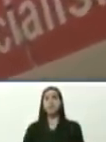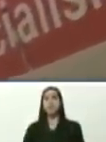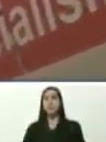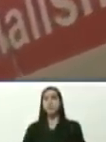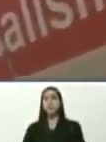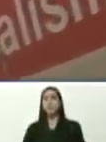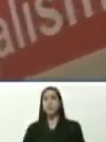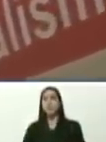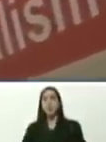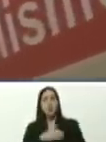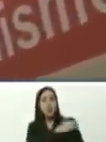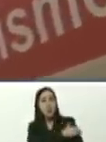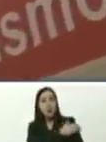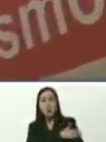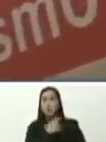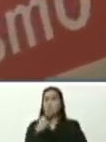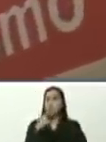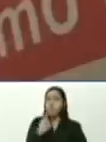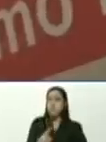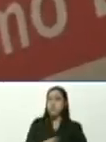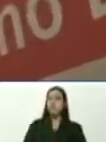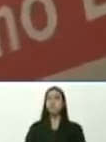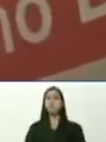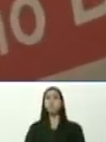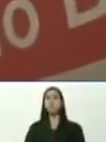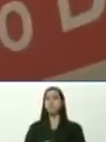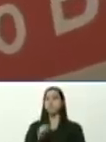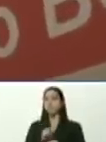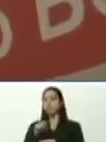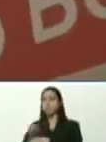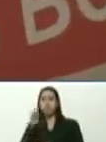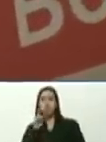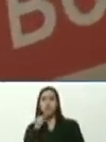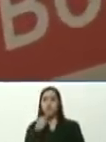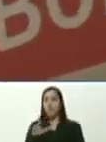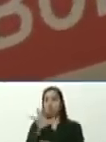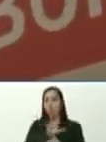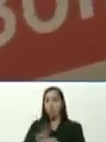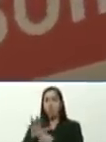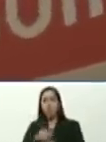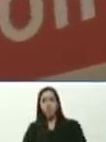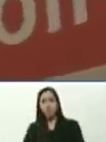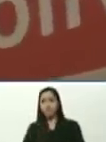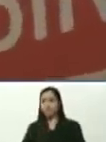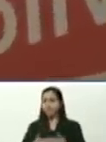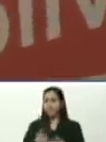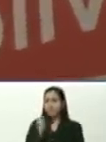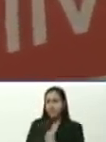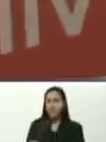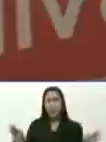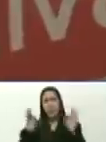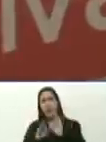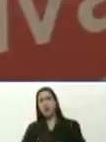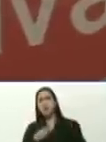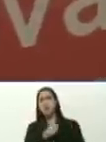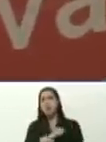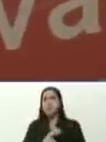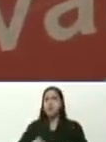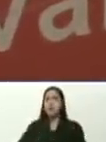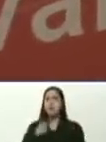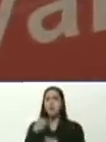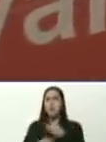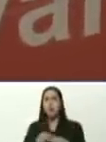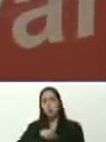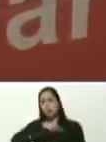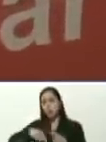con su cantaleta, de demagogia y mentiras, a ofrecer lo que no pueden cumplir, ni cumplirán jamás, solo